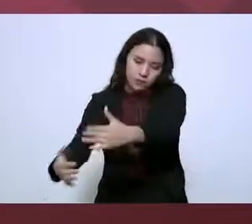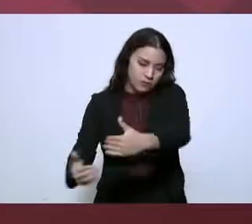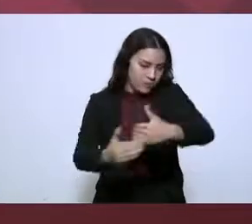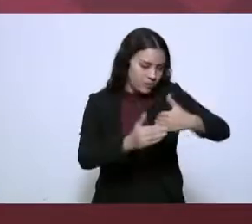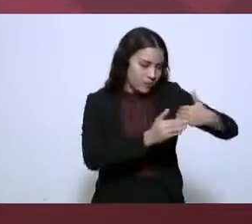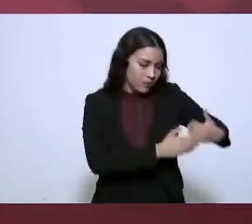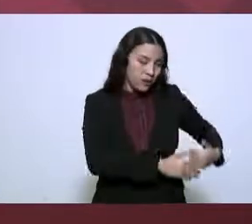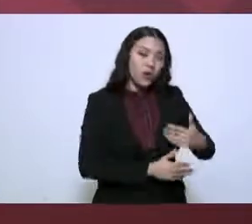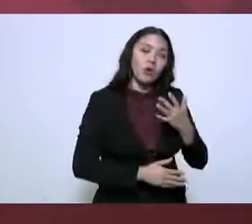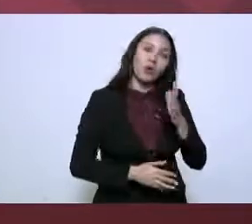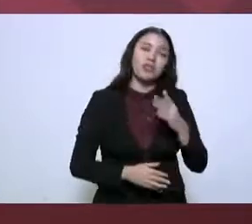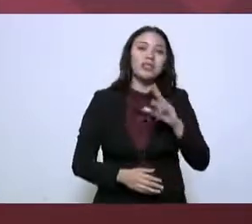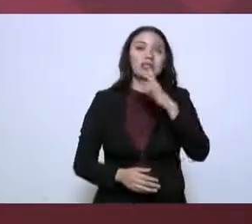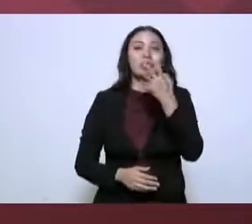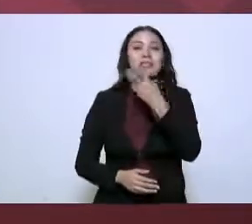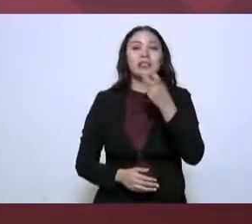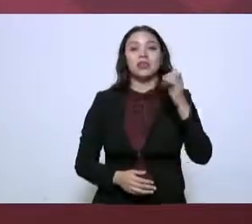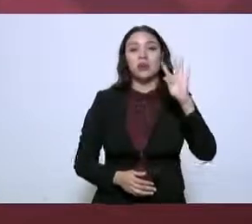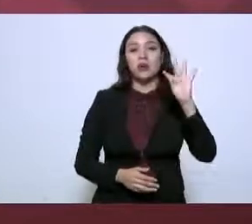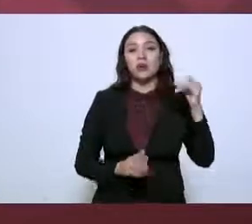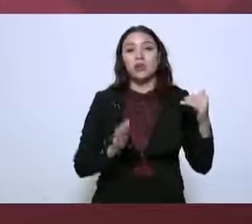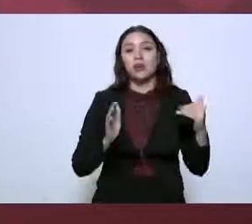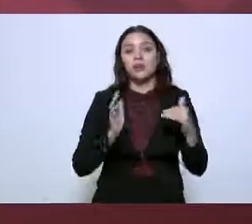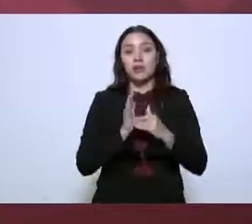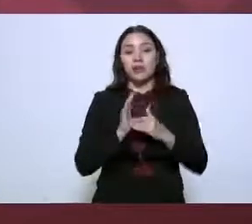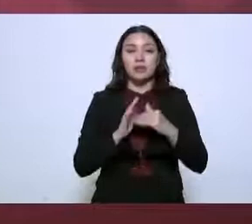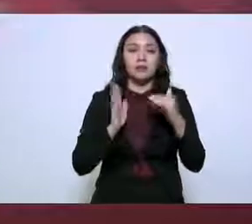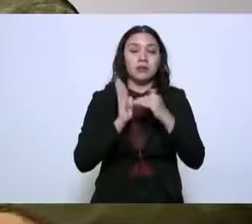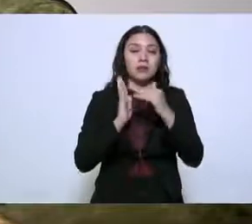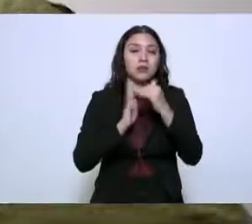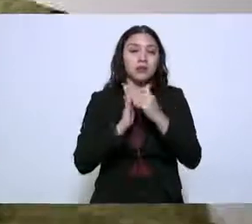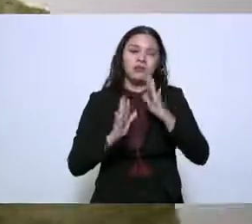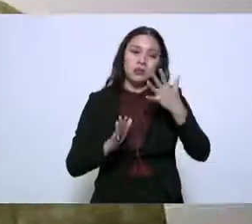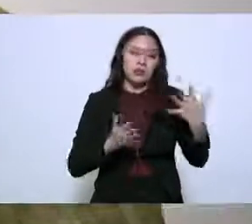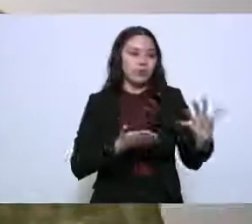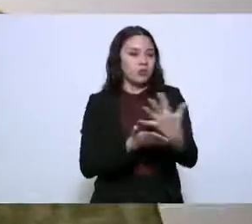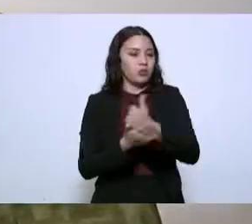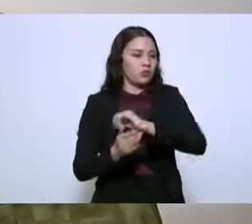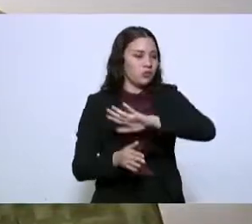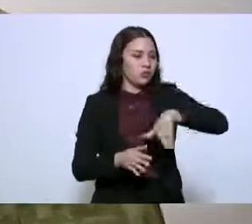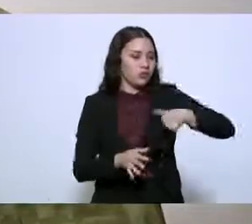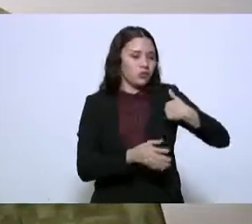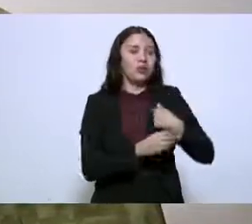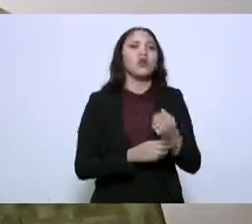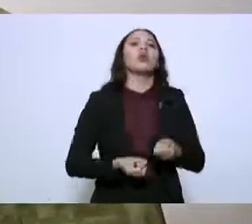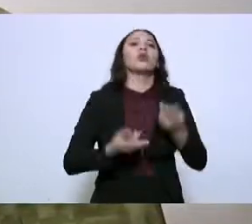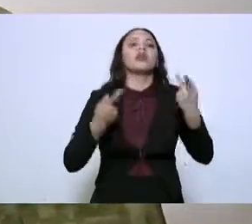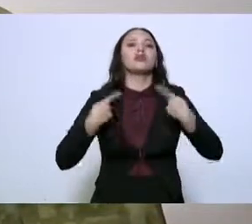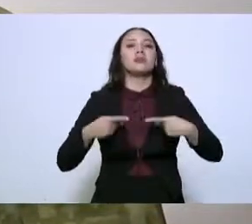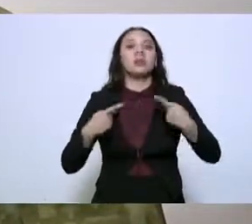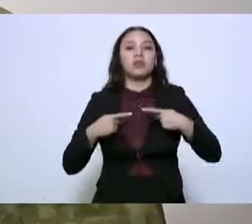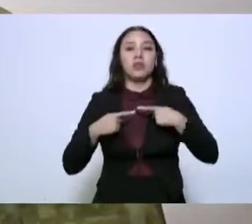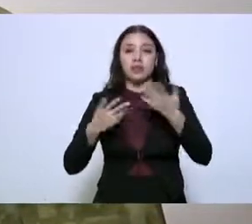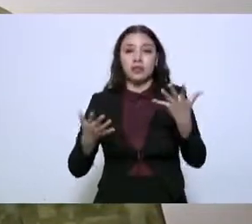340 mil millones de pesos se han logrado recaudar. En cuanto a rescate humanitario,